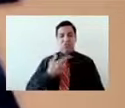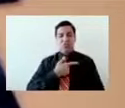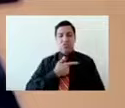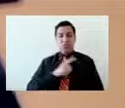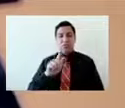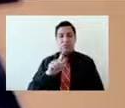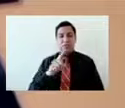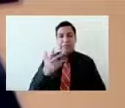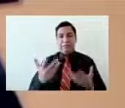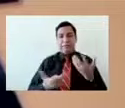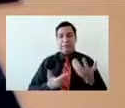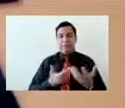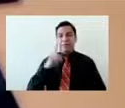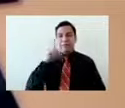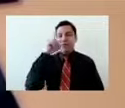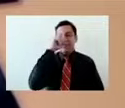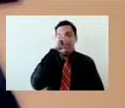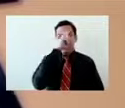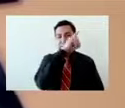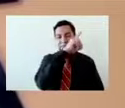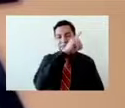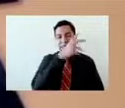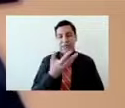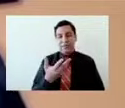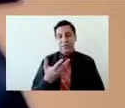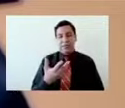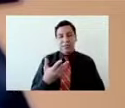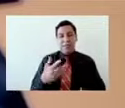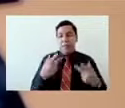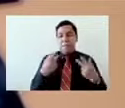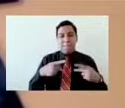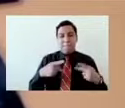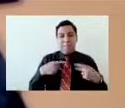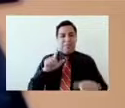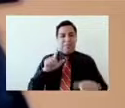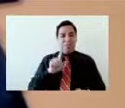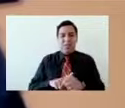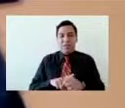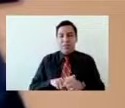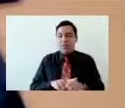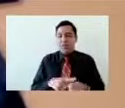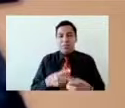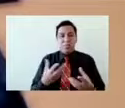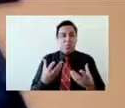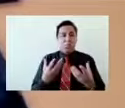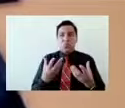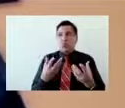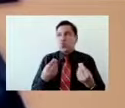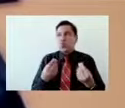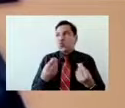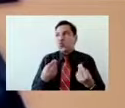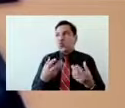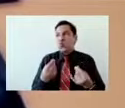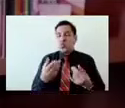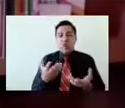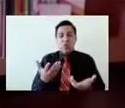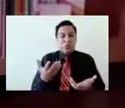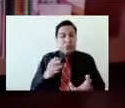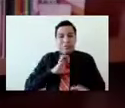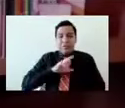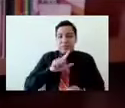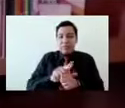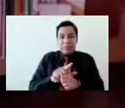eh, pues actuamos conforme nos vayamos sintiendo. Yo les decía a los chicos, no importa que